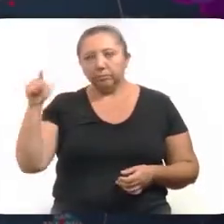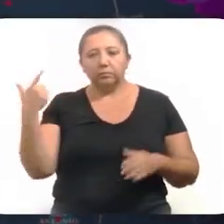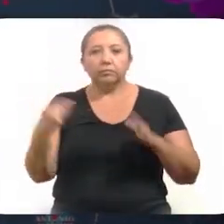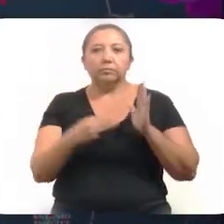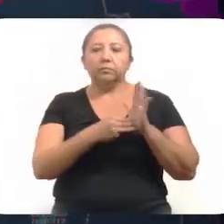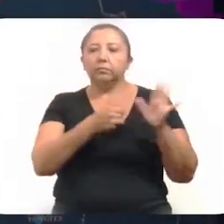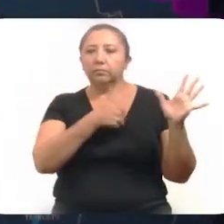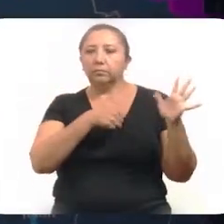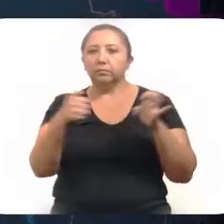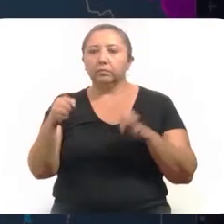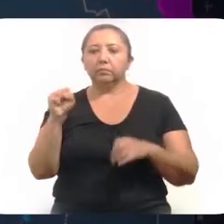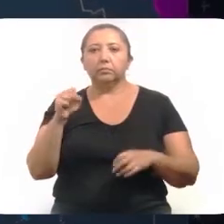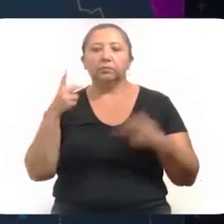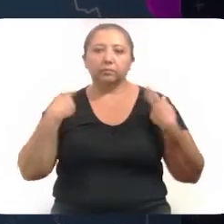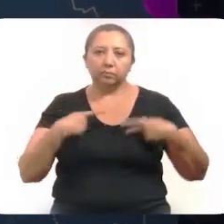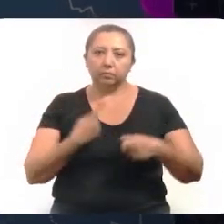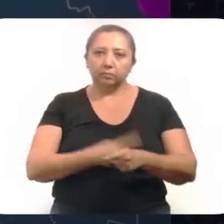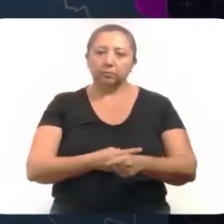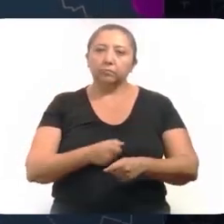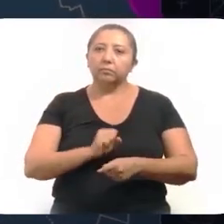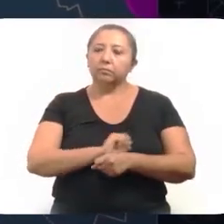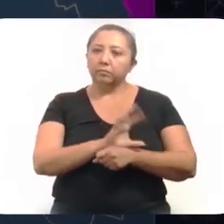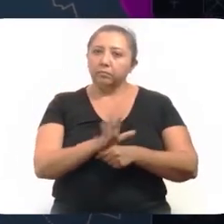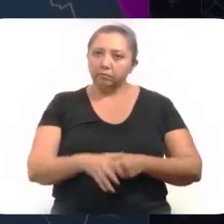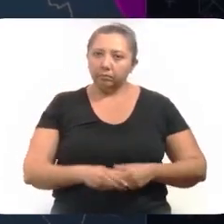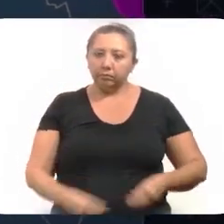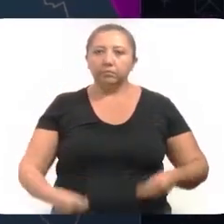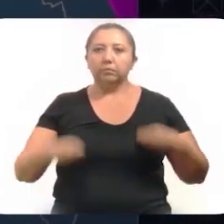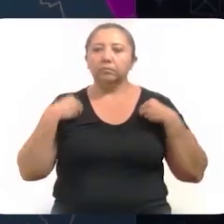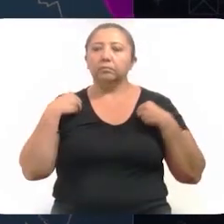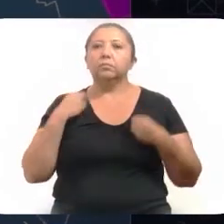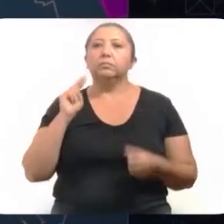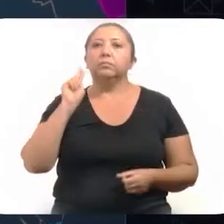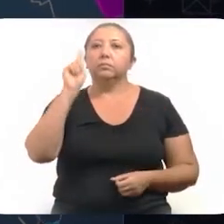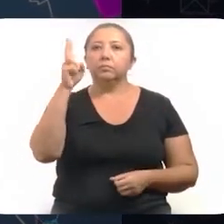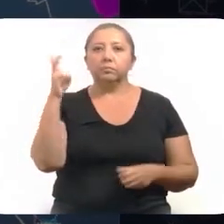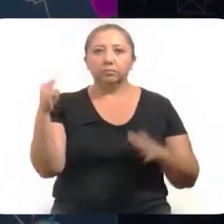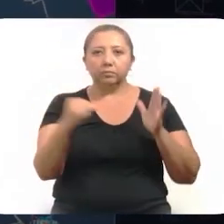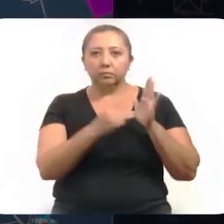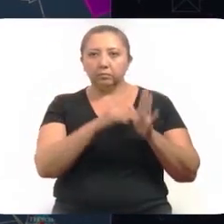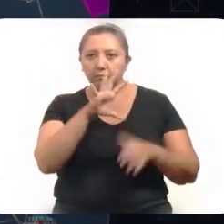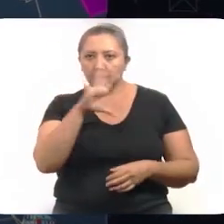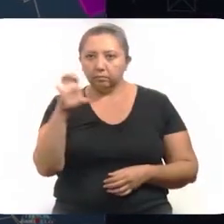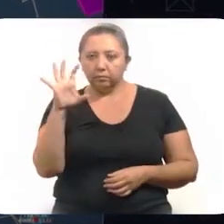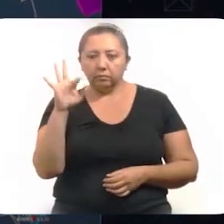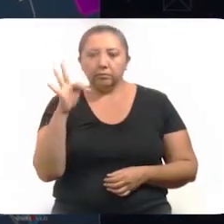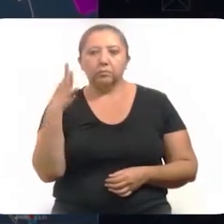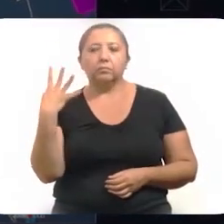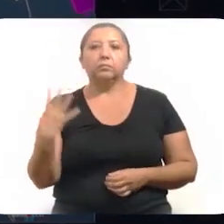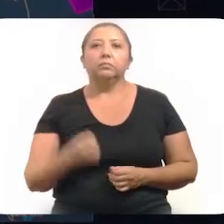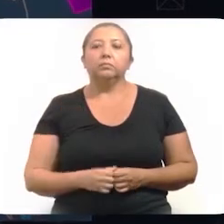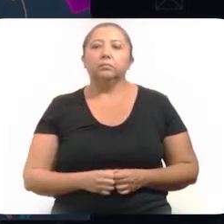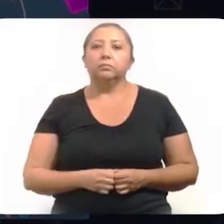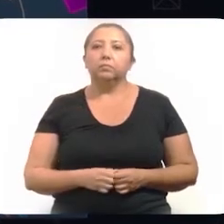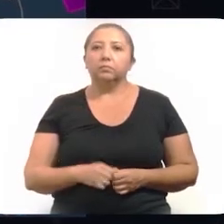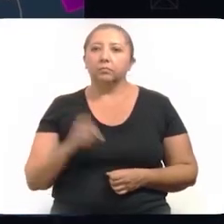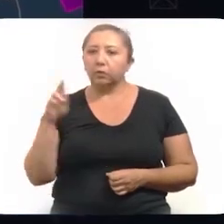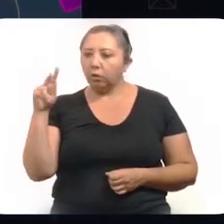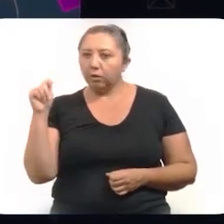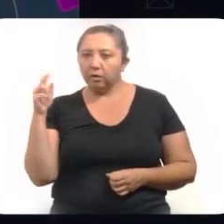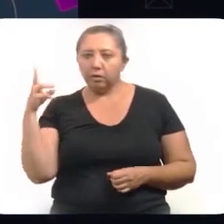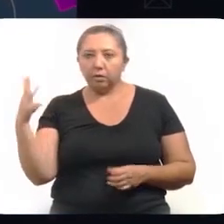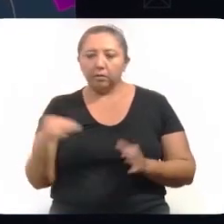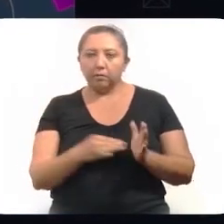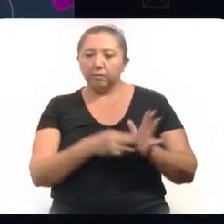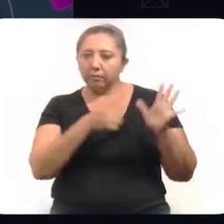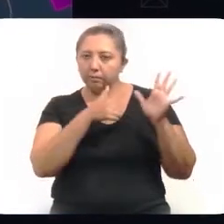,660 personas contagiadas de coronavirus. Que viven en la zona norte 3,544, en la zona oriente